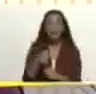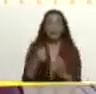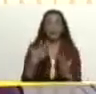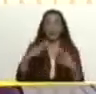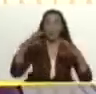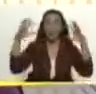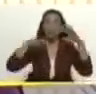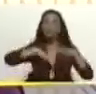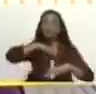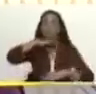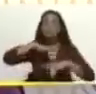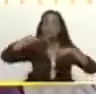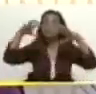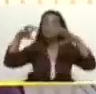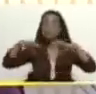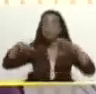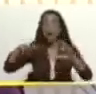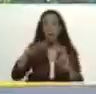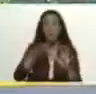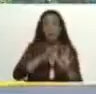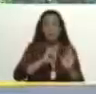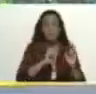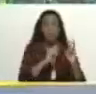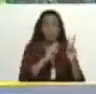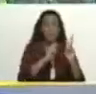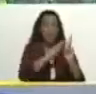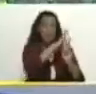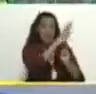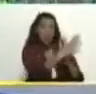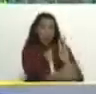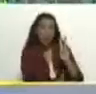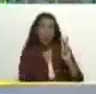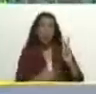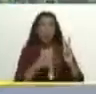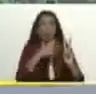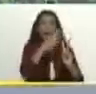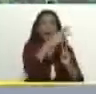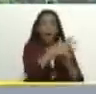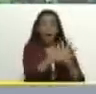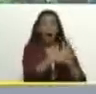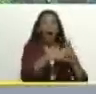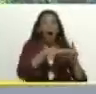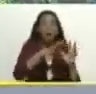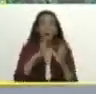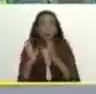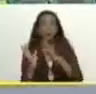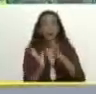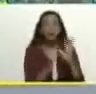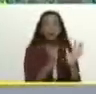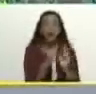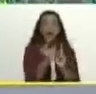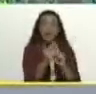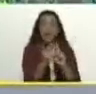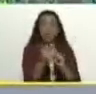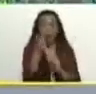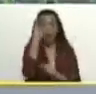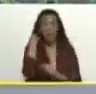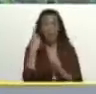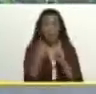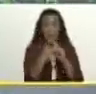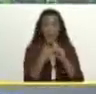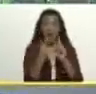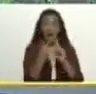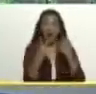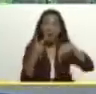Y ahí vemos en el mapa cómo comienza a entrar la segunda onda tropical. Y nosotros,